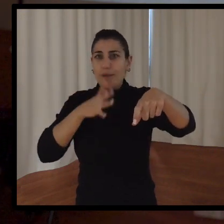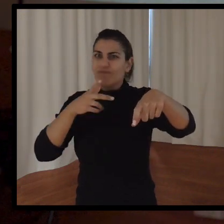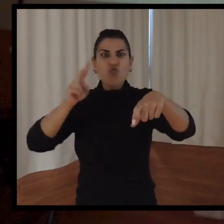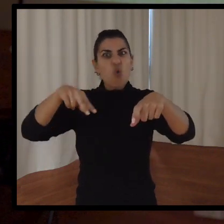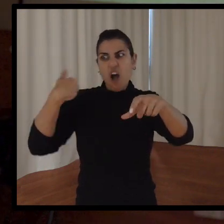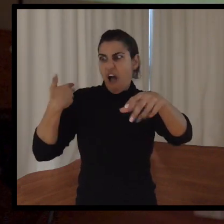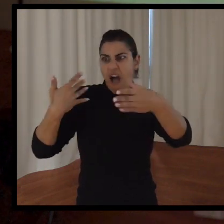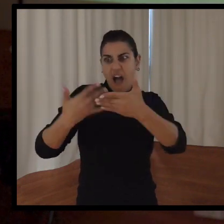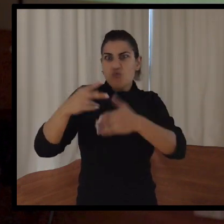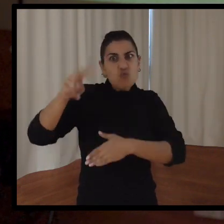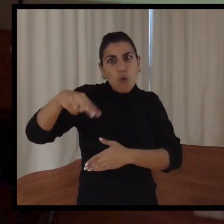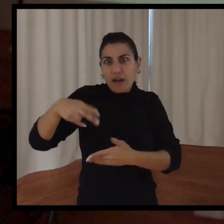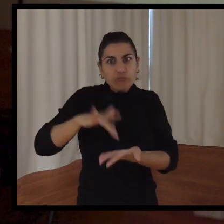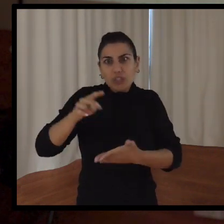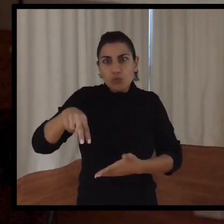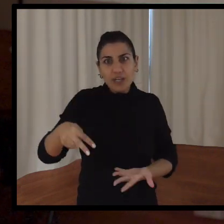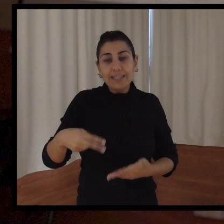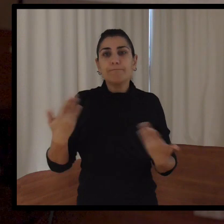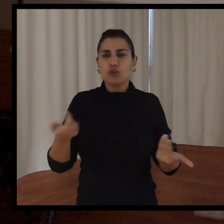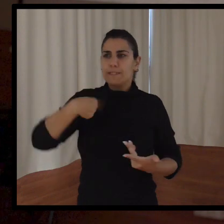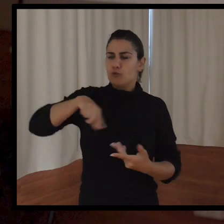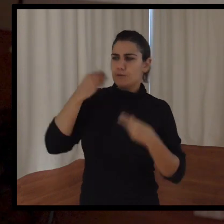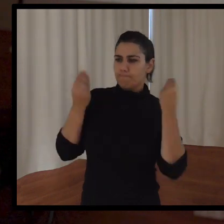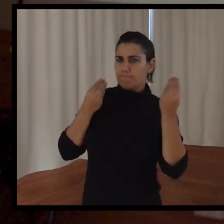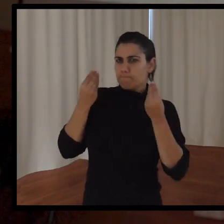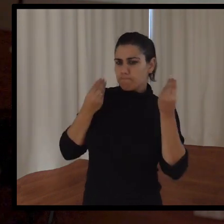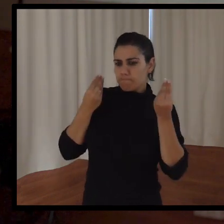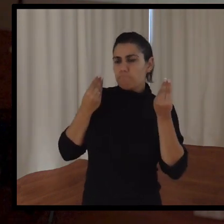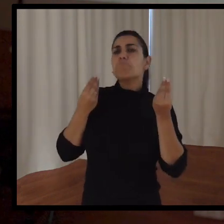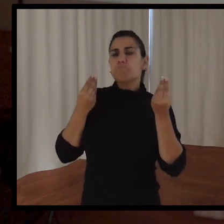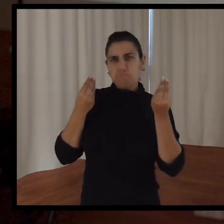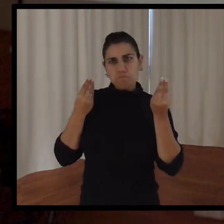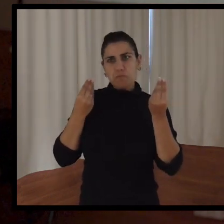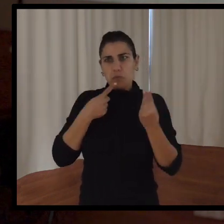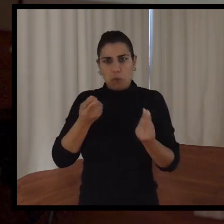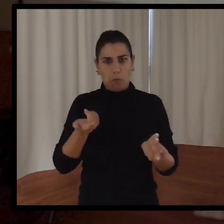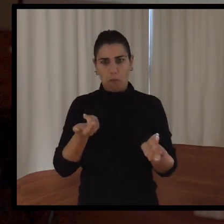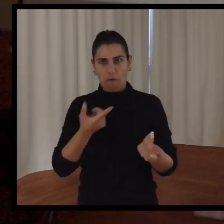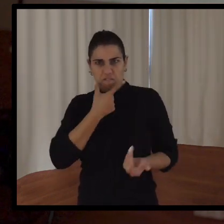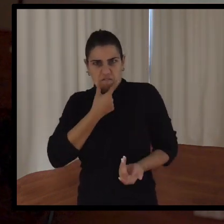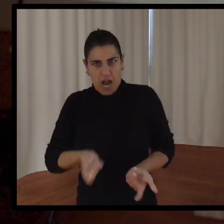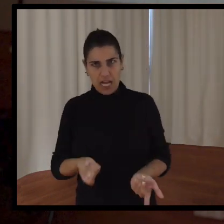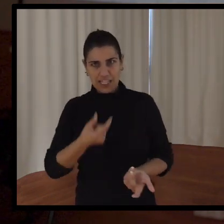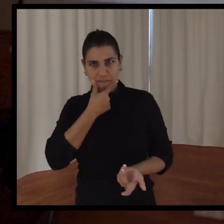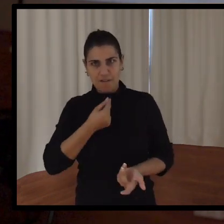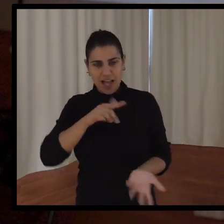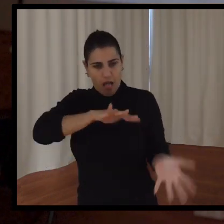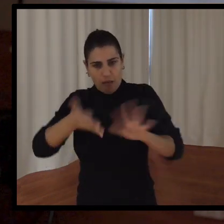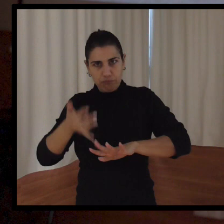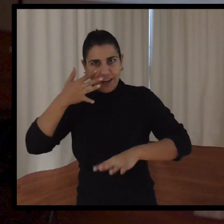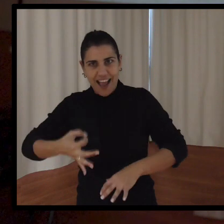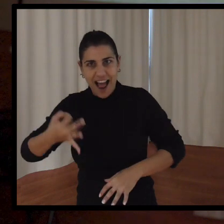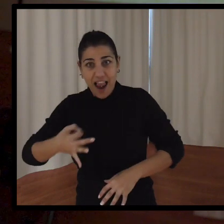Entonces, nos paramos a pensar, Paquito y nosotros, y dijimos, eso es muy fácil hacerlo realidad. Porque